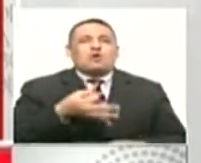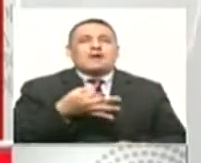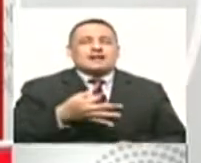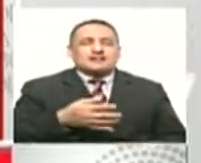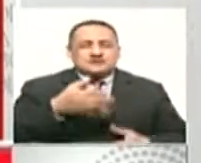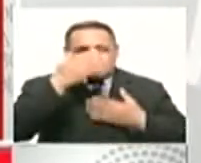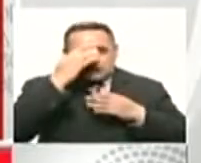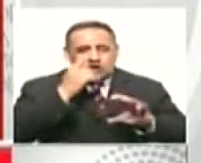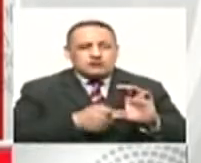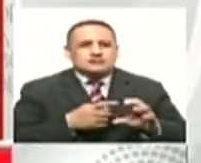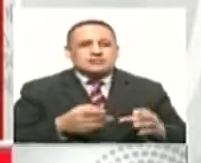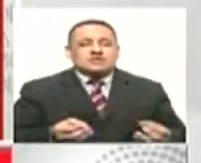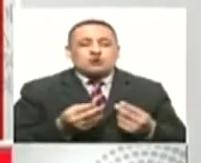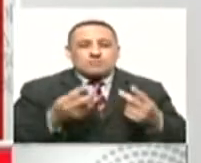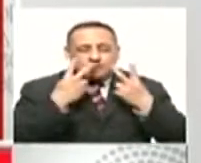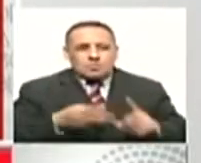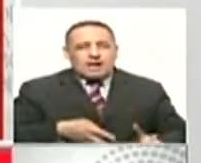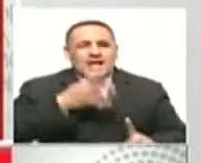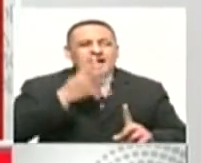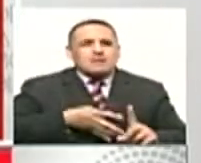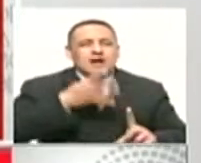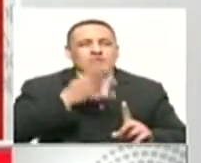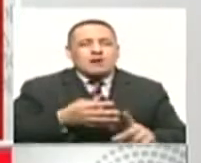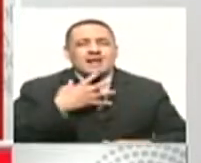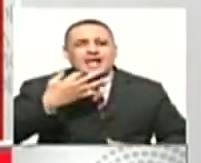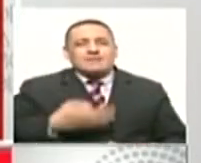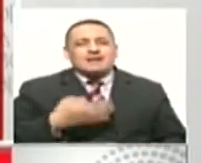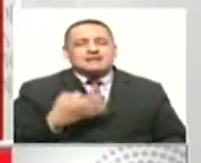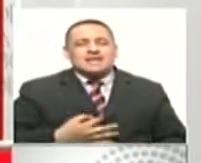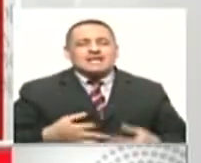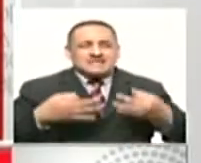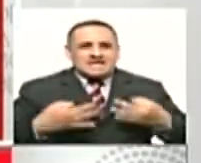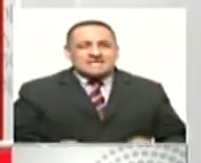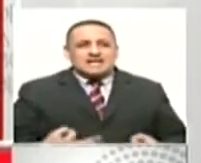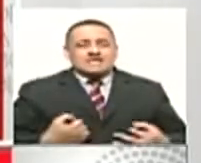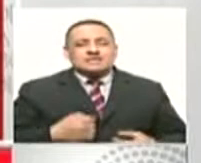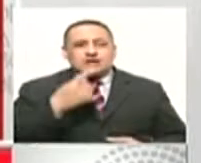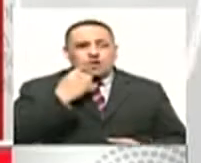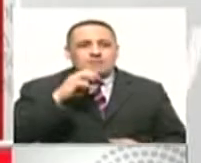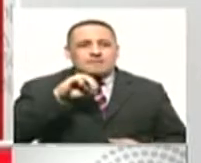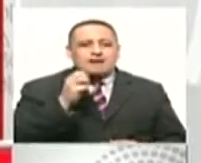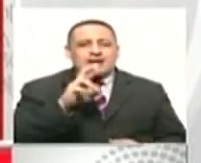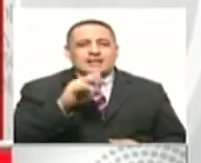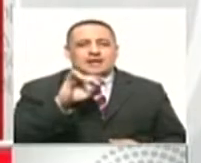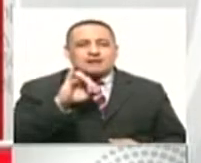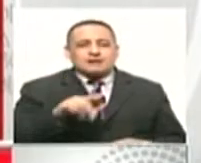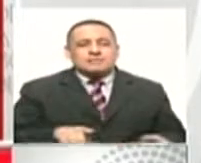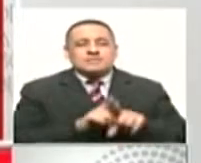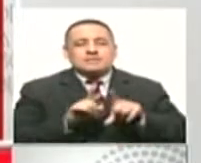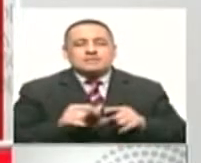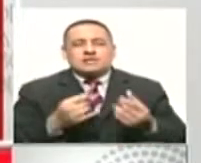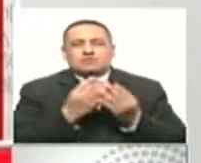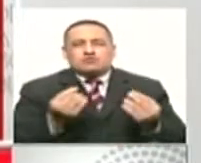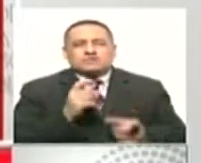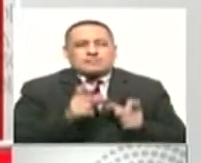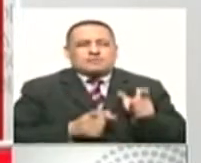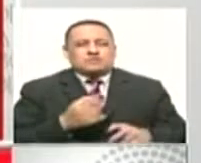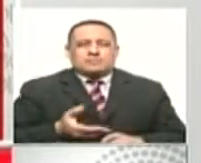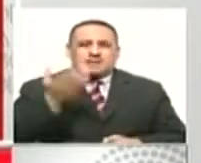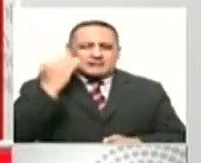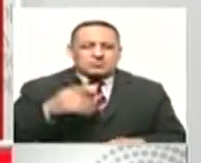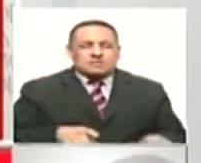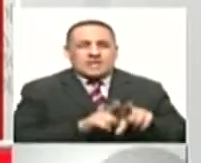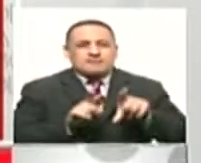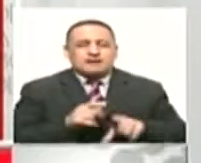del ambiente, que lo han destacado ustedes también, ¿ah? Que no hablaremos de eso ahora porque lo suyo es el tema de la salud. Y por eso quería preguntarle